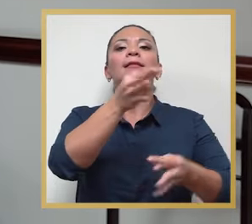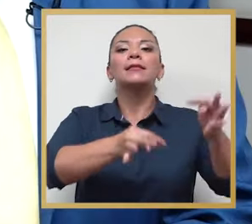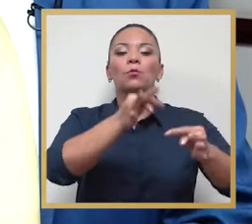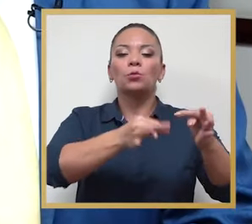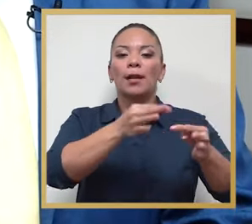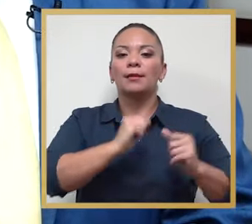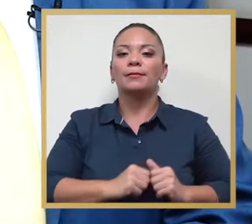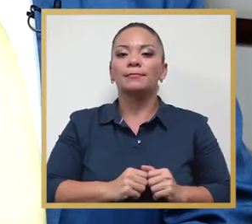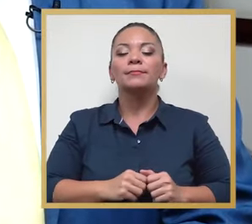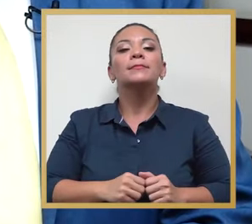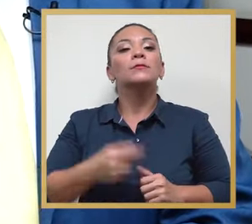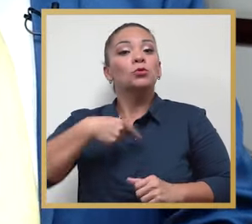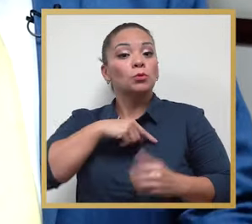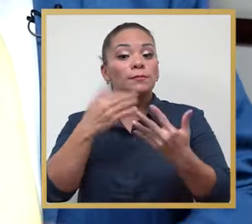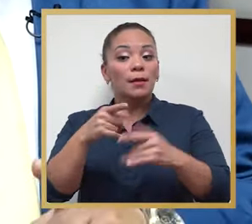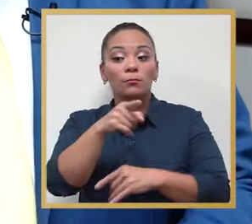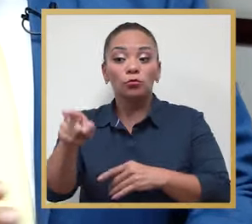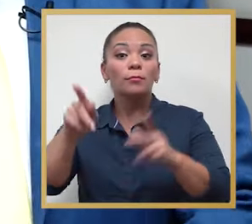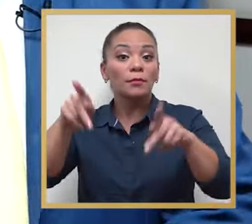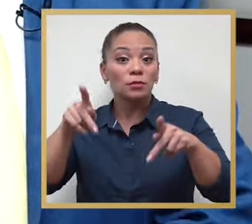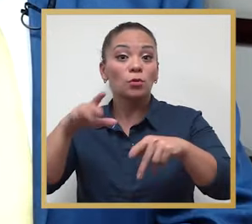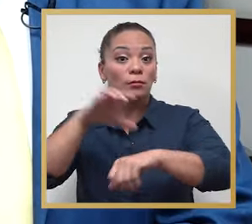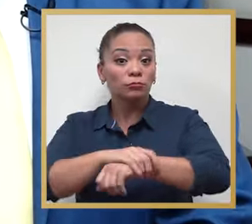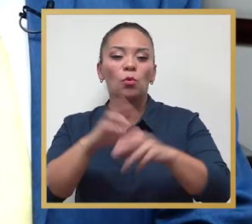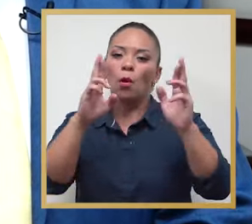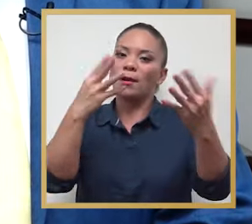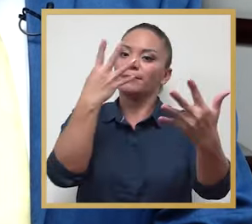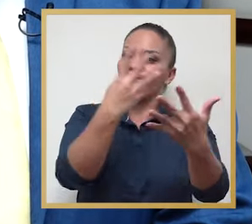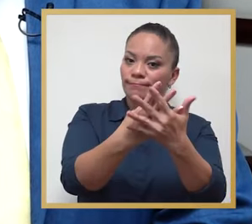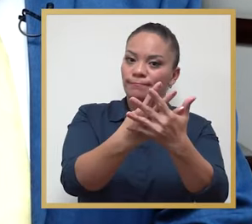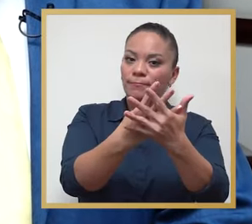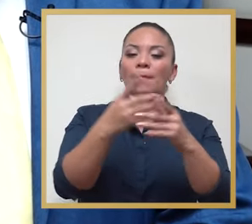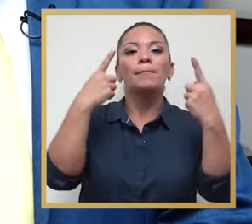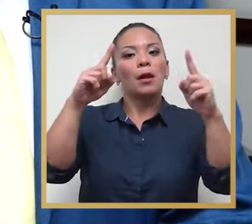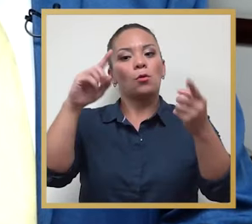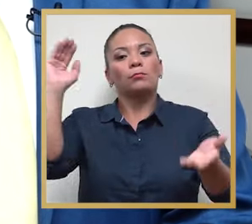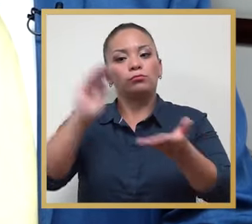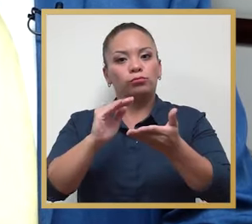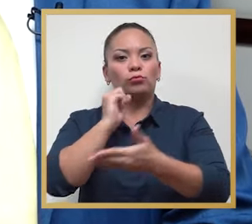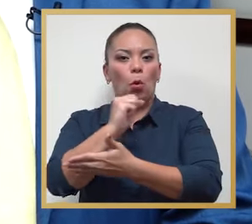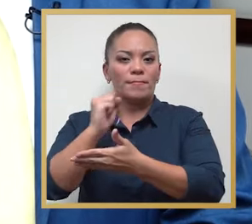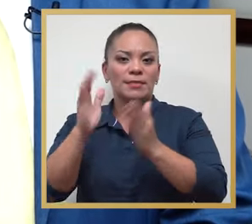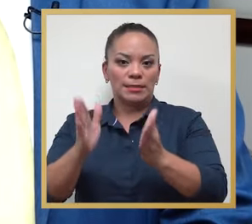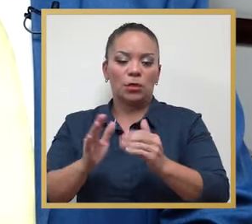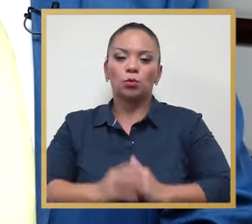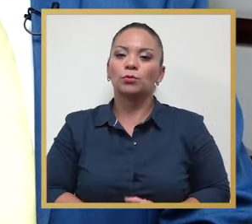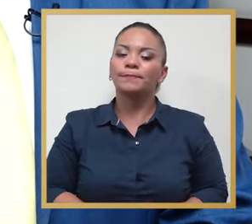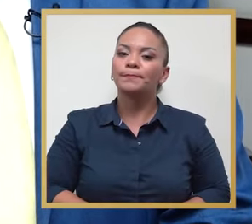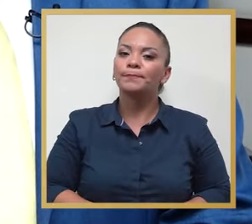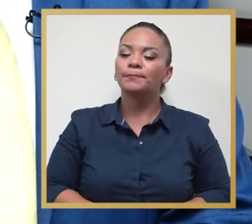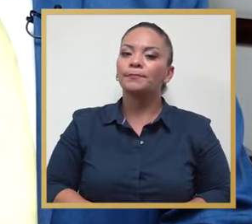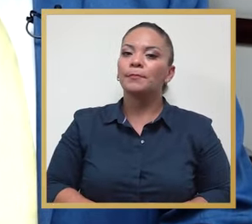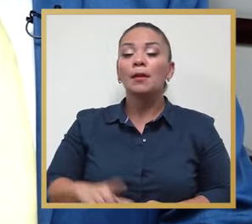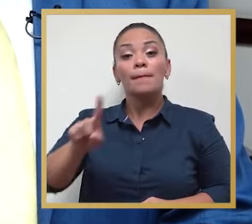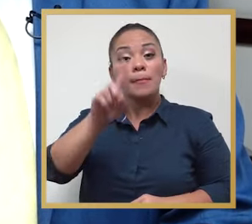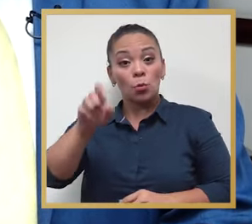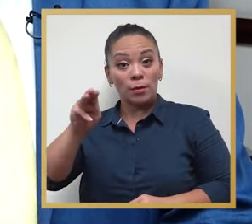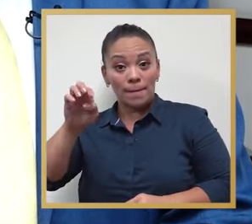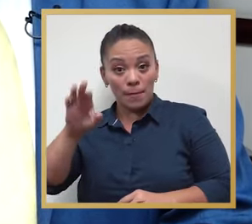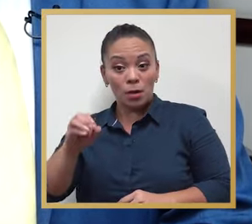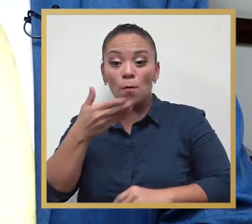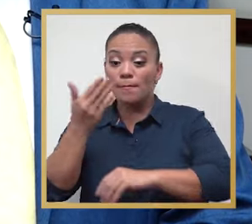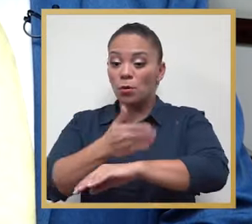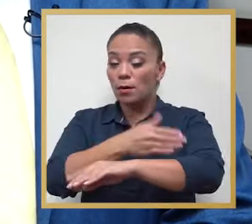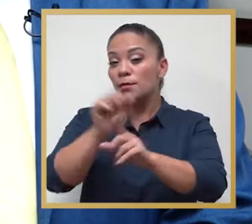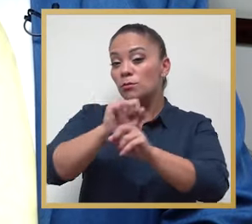esperamos que el encarcelamiento de estas personas reduzca el número de homicidios. Don Mario, ¿se mejoraría la situación del país